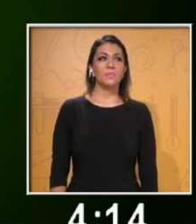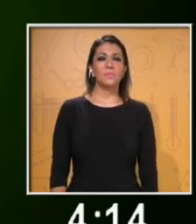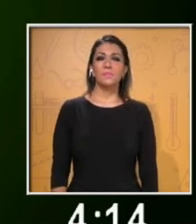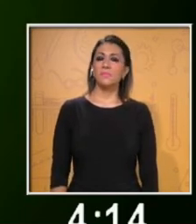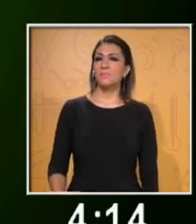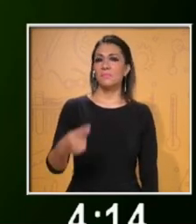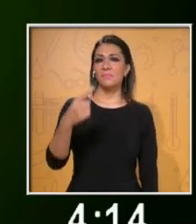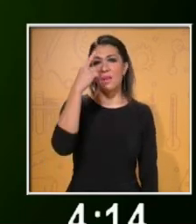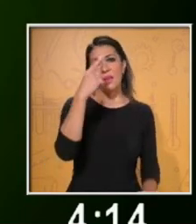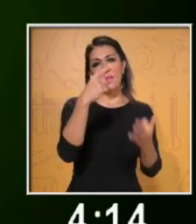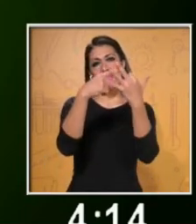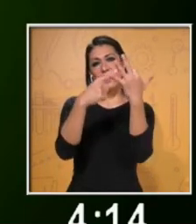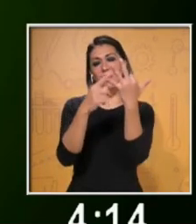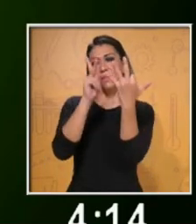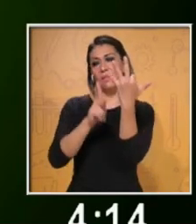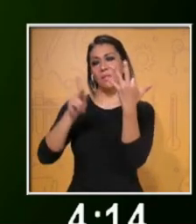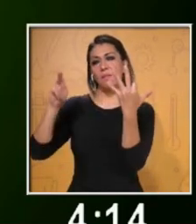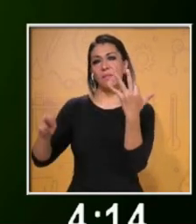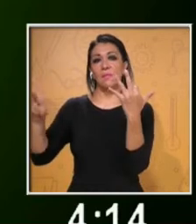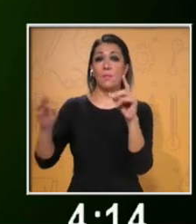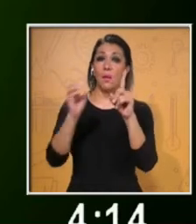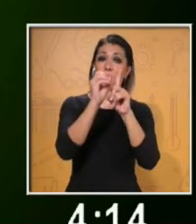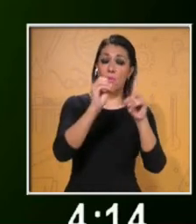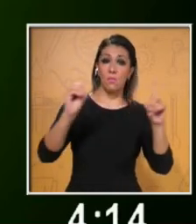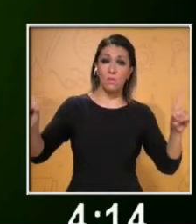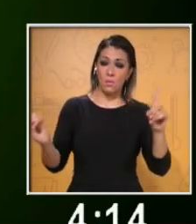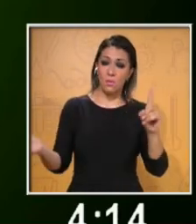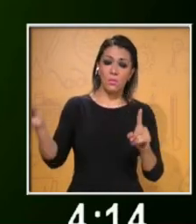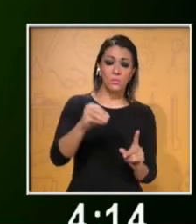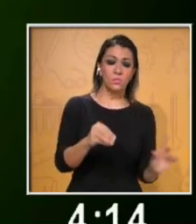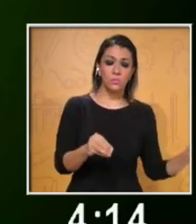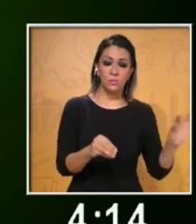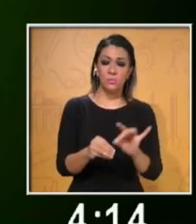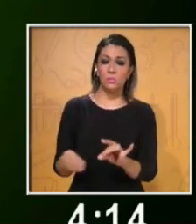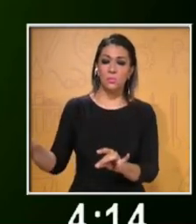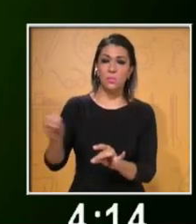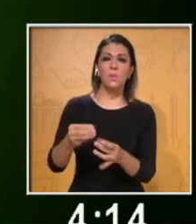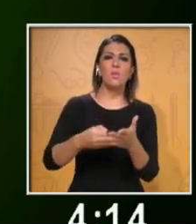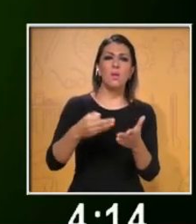Fase 3. Organizar y complementar la información.